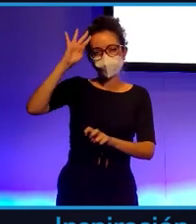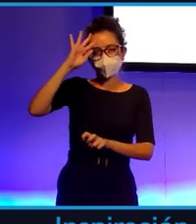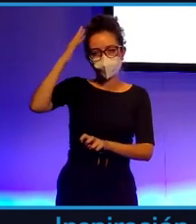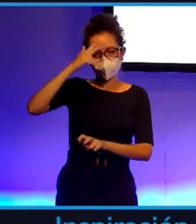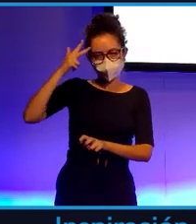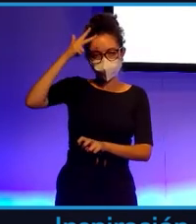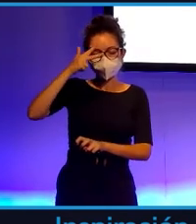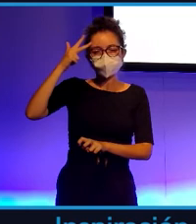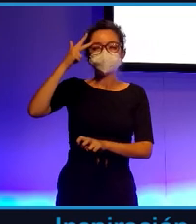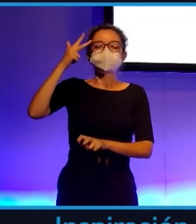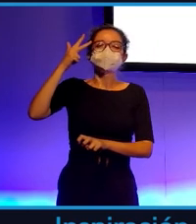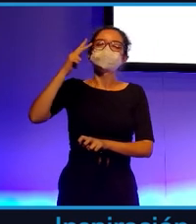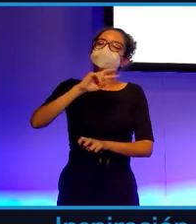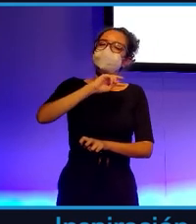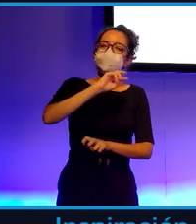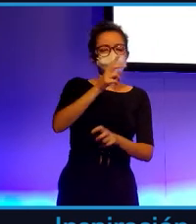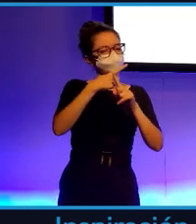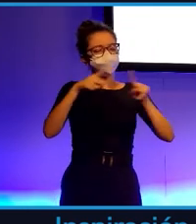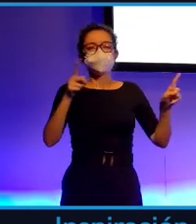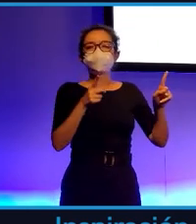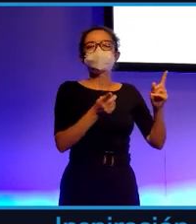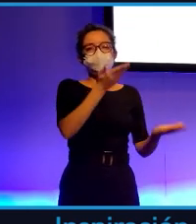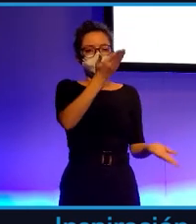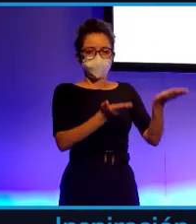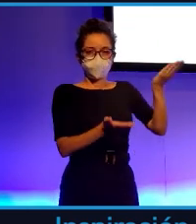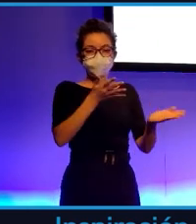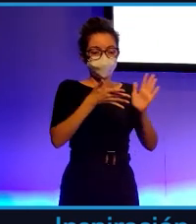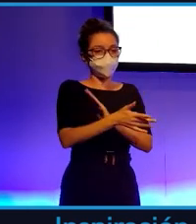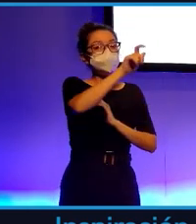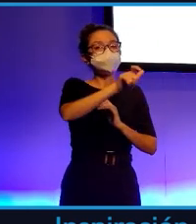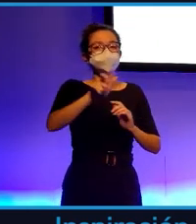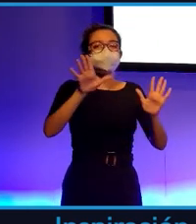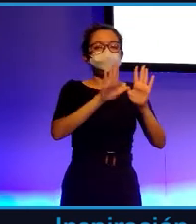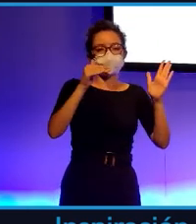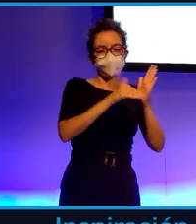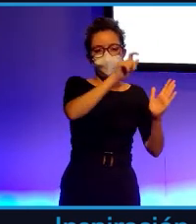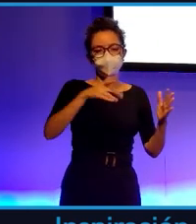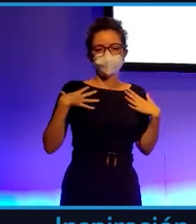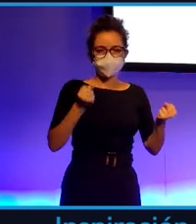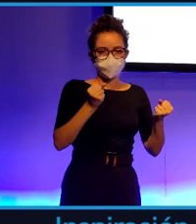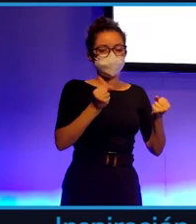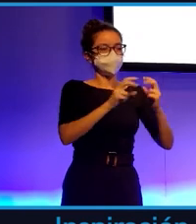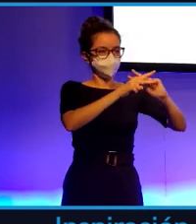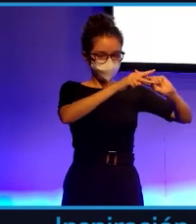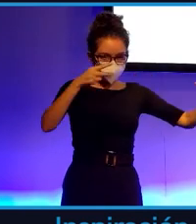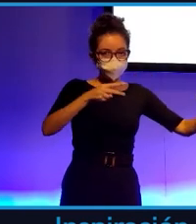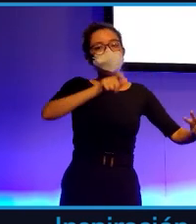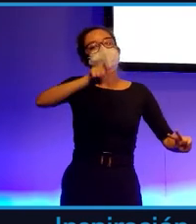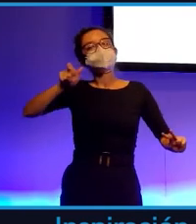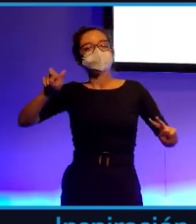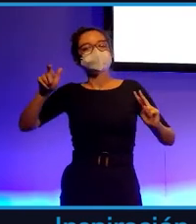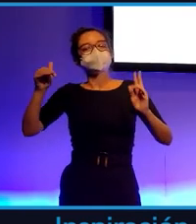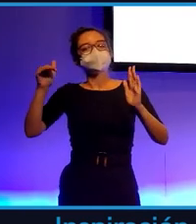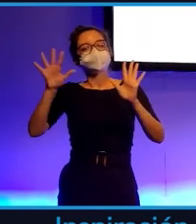capaces de comparar el genoma de 10.000 personas sanas con el genoma de 10.000 personas